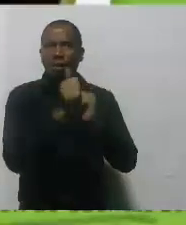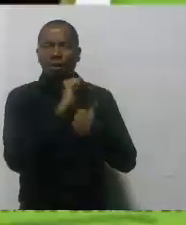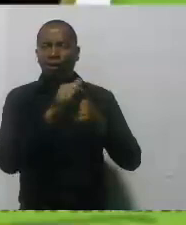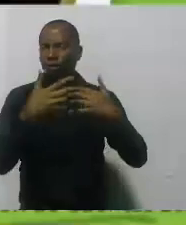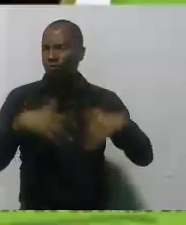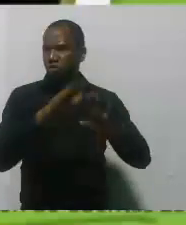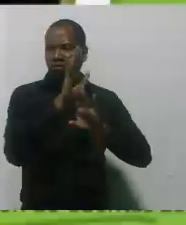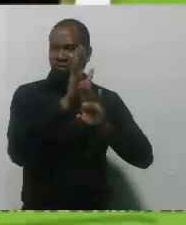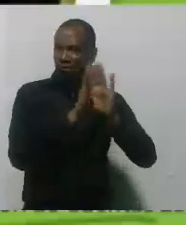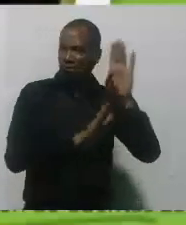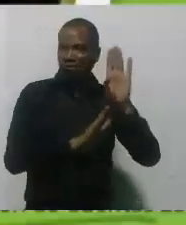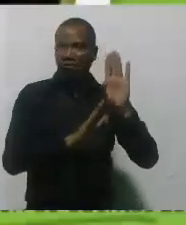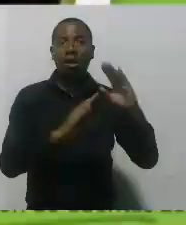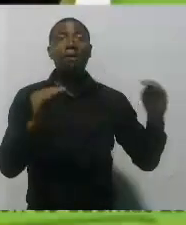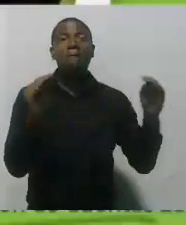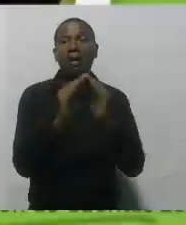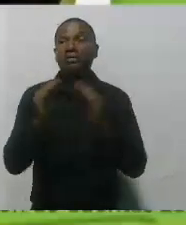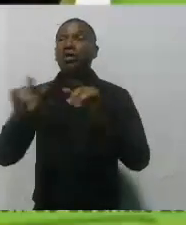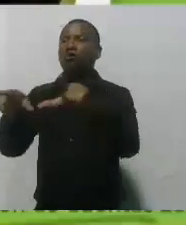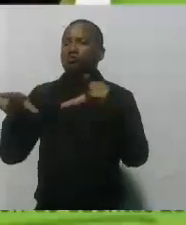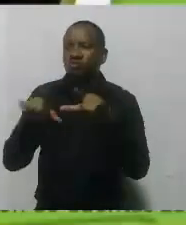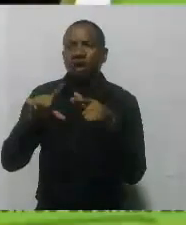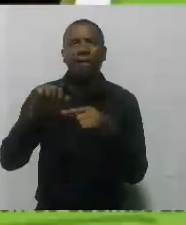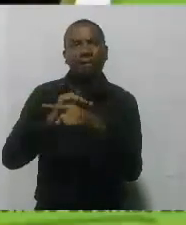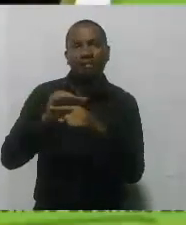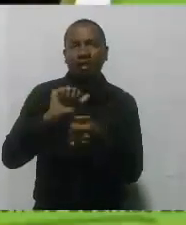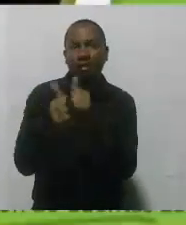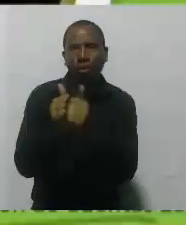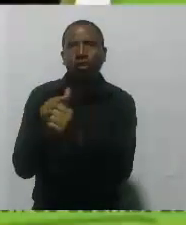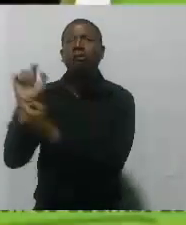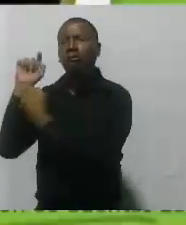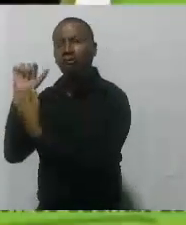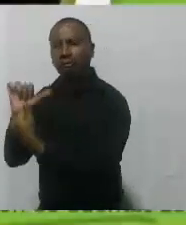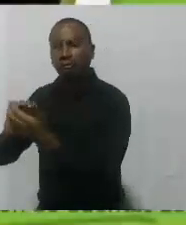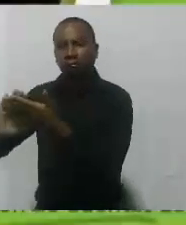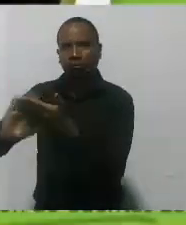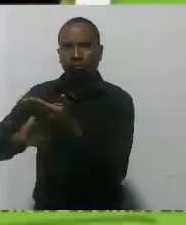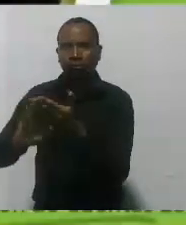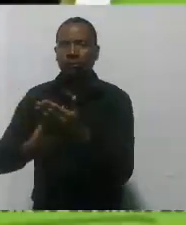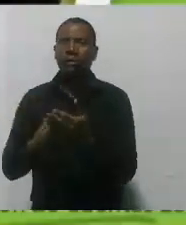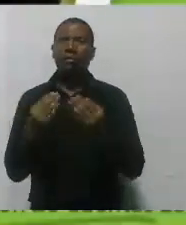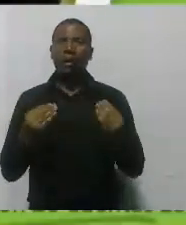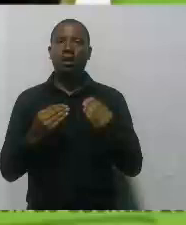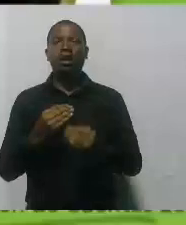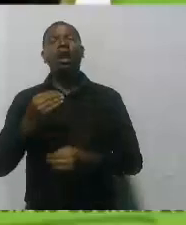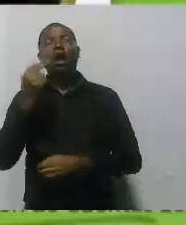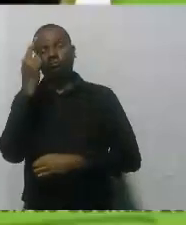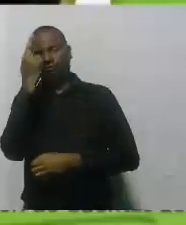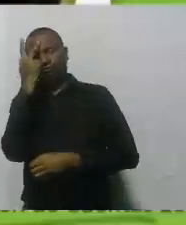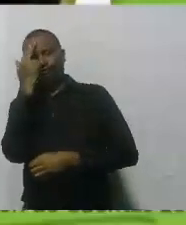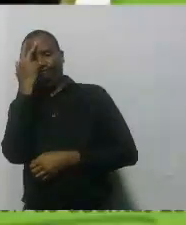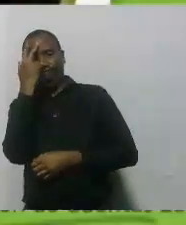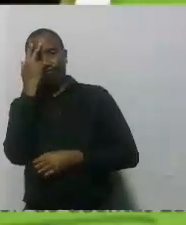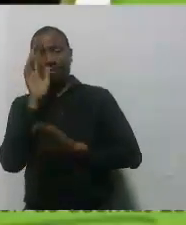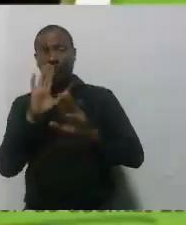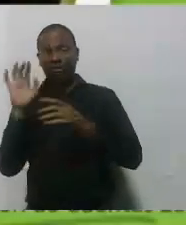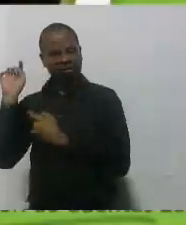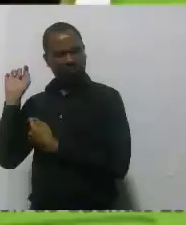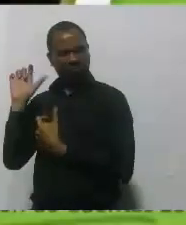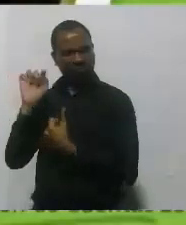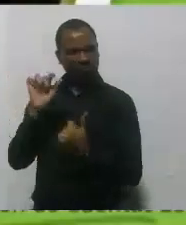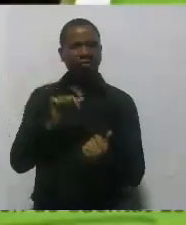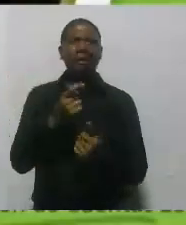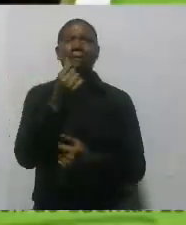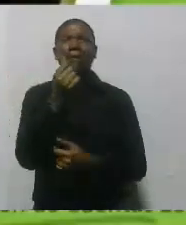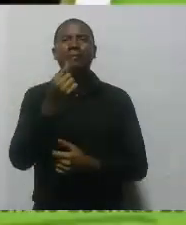organismos deportivos. Deporte Asociado Incentivos Consentidos y aquí hemos invertido más de mil millones